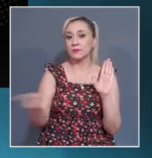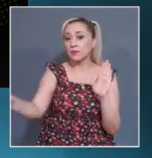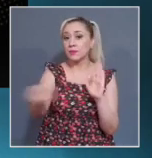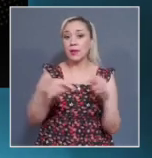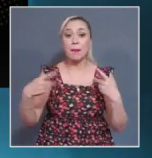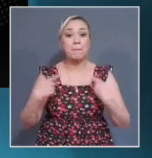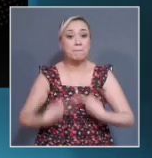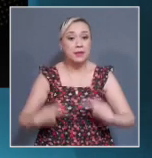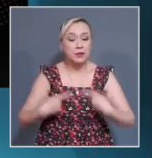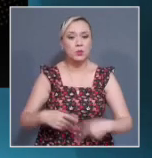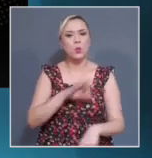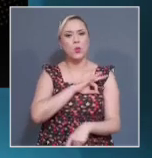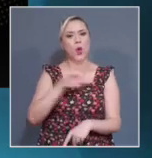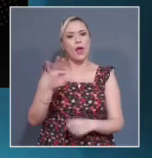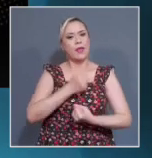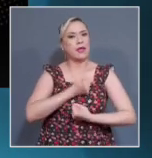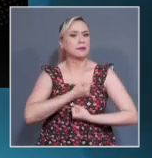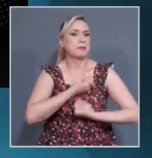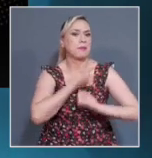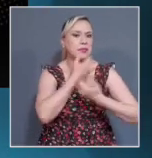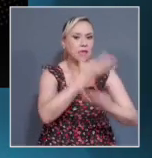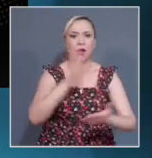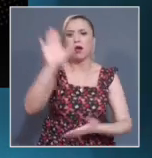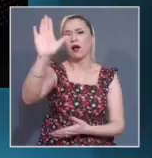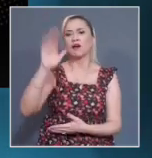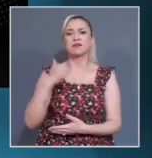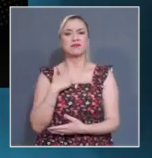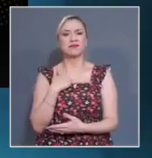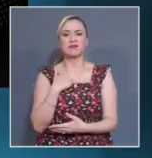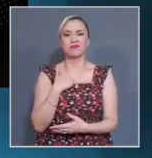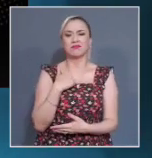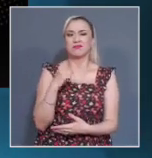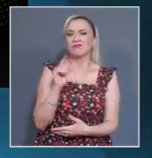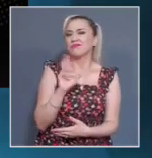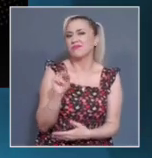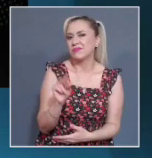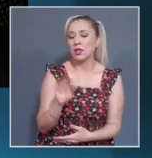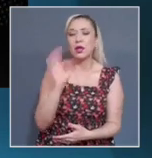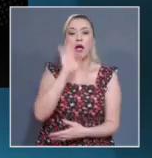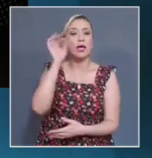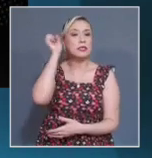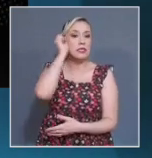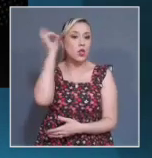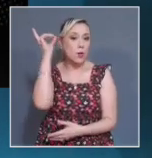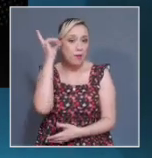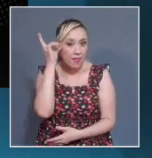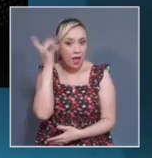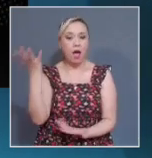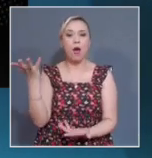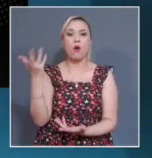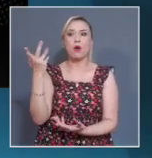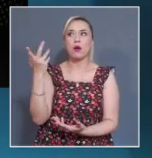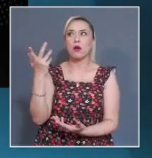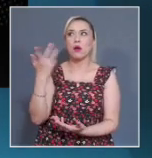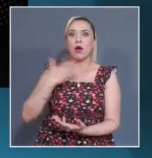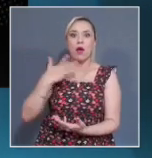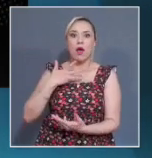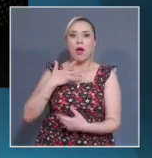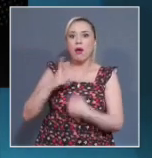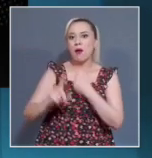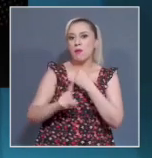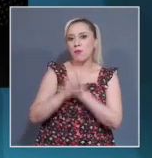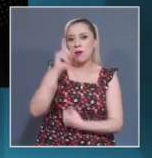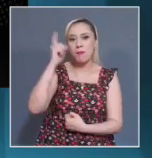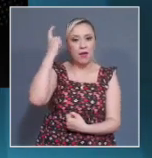expresar su voluntad por algún medio. Pueden ser esquizoprénicos, pueden tener síndrome de edad, pero pueden llevar una vida. Para el canal del Poder Judicial de la